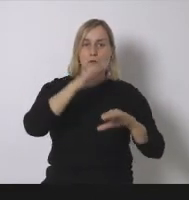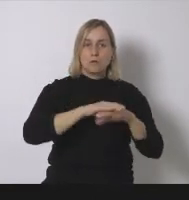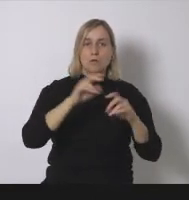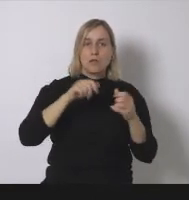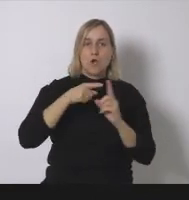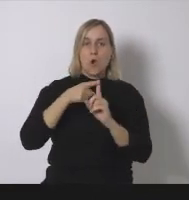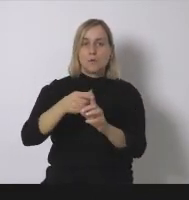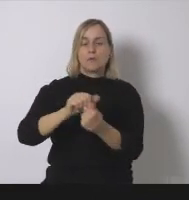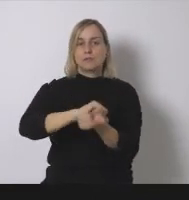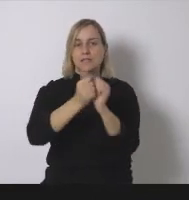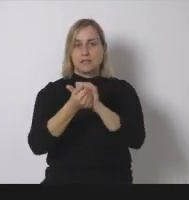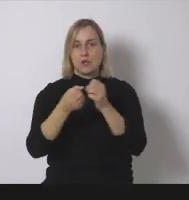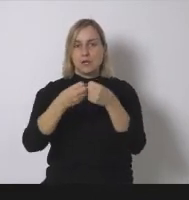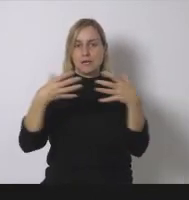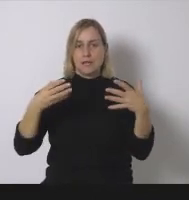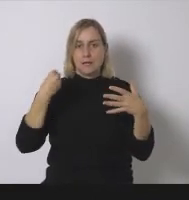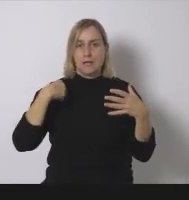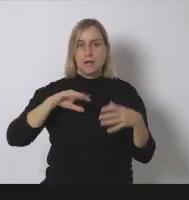es decir